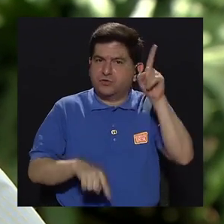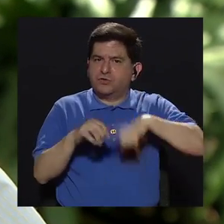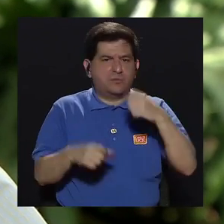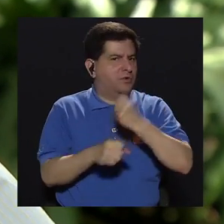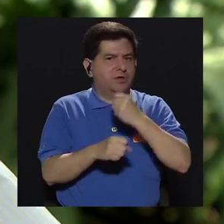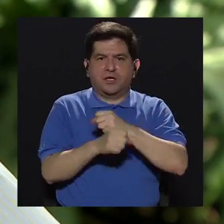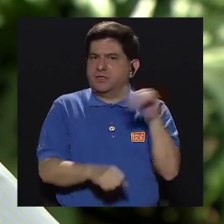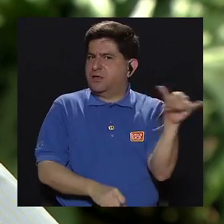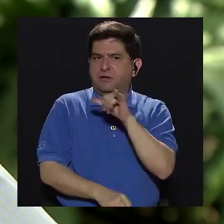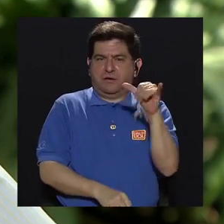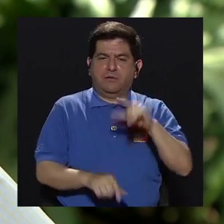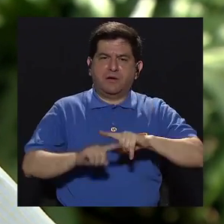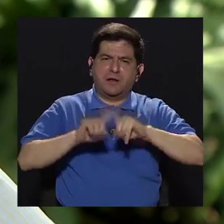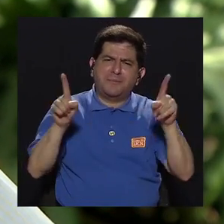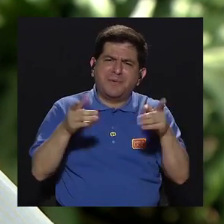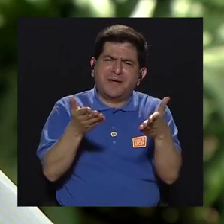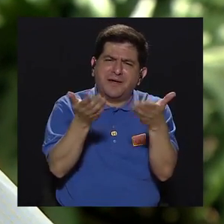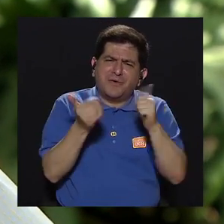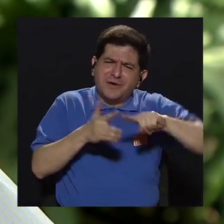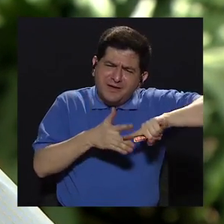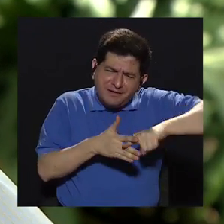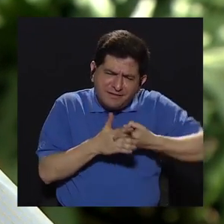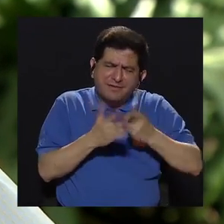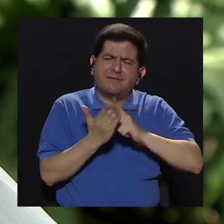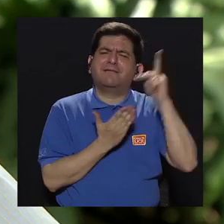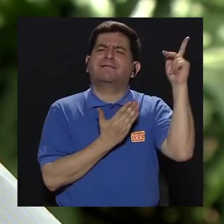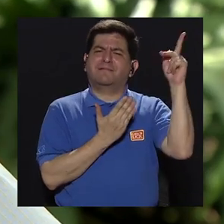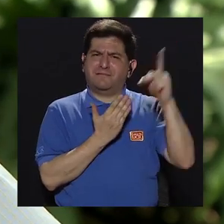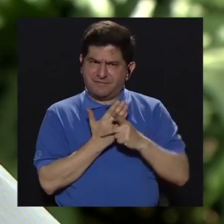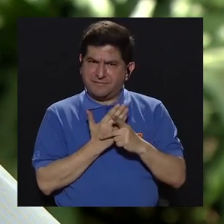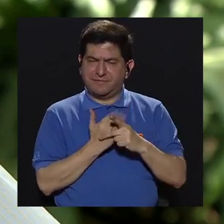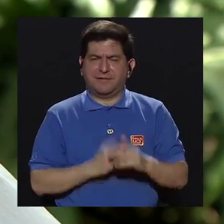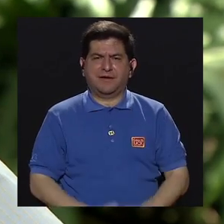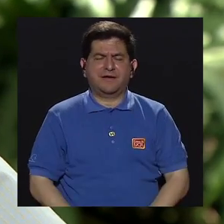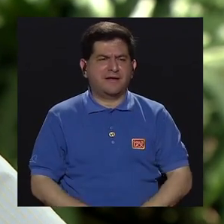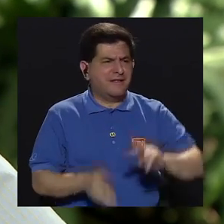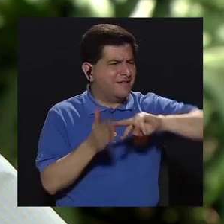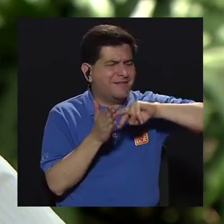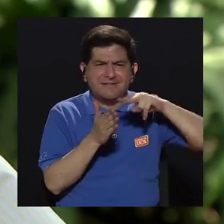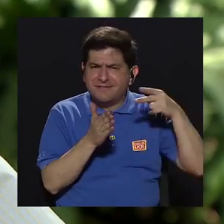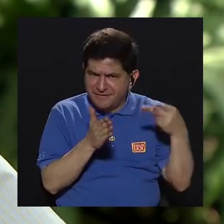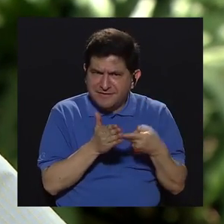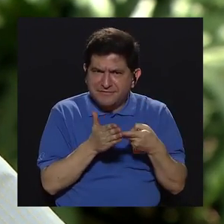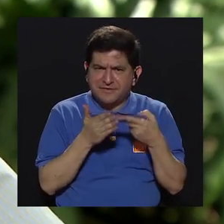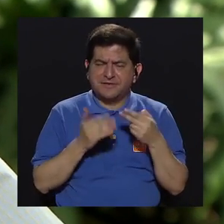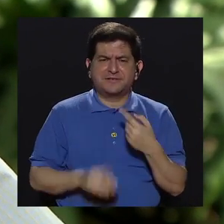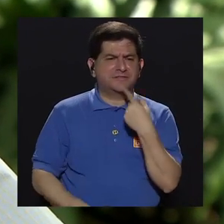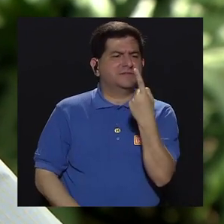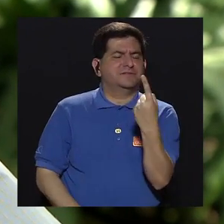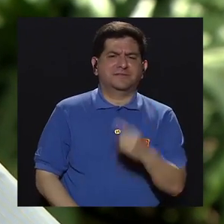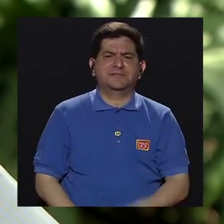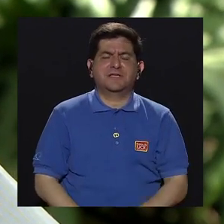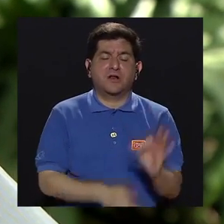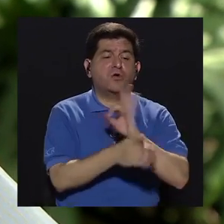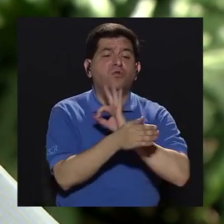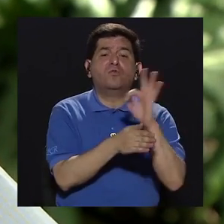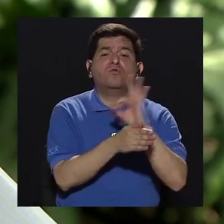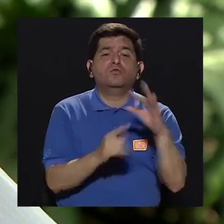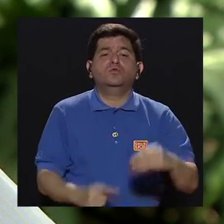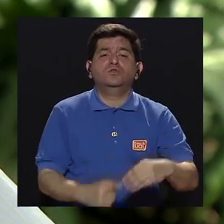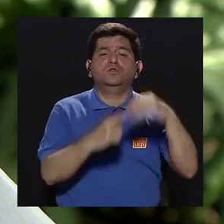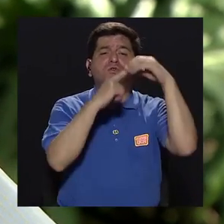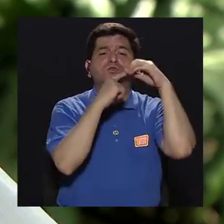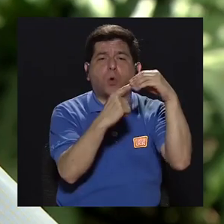misma manera, pero sí nos gustaría comenzar el programa definiendo cuáles son las funciones